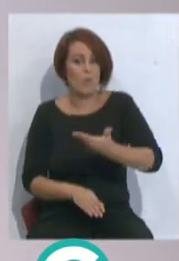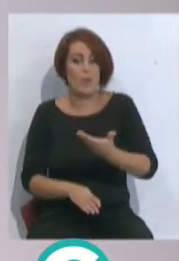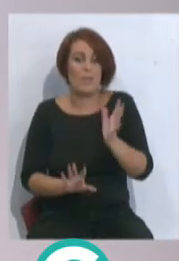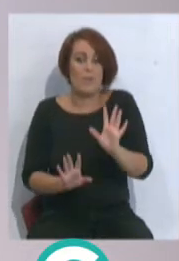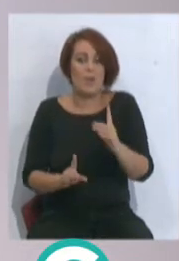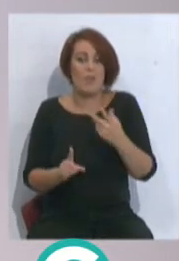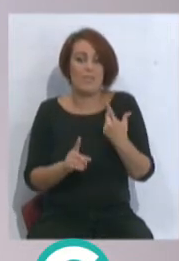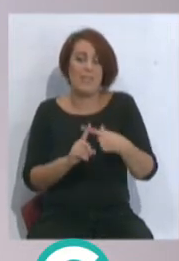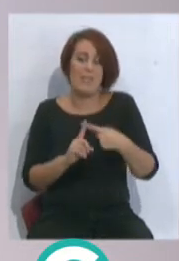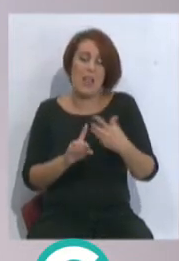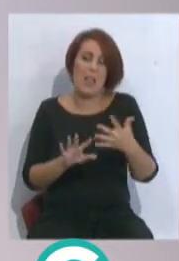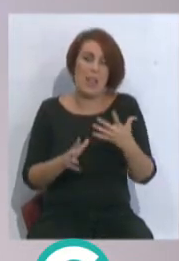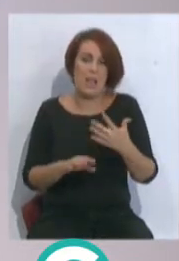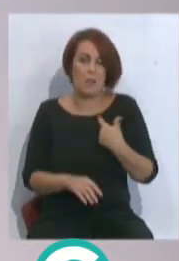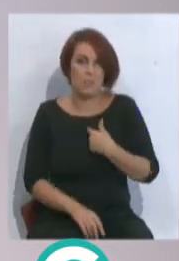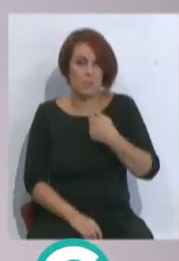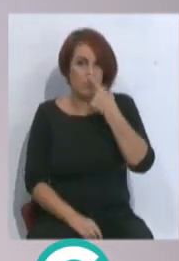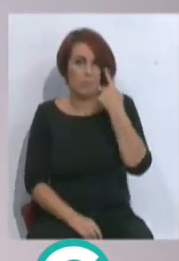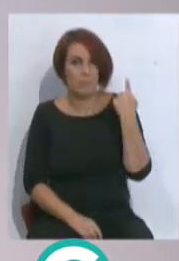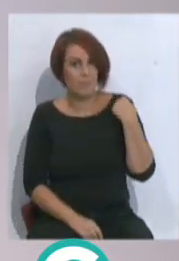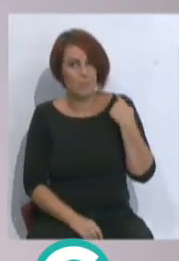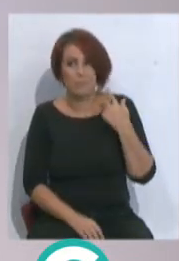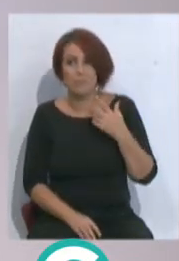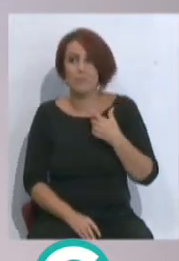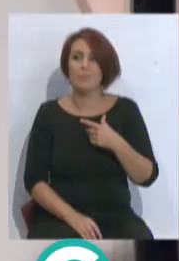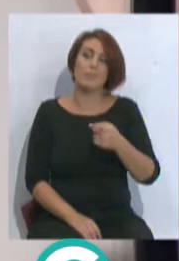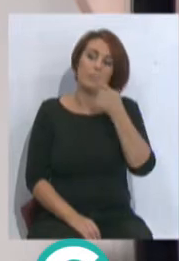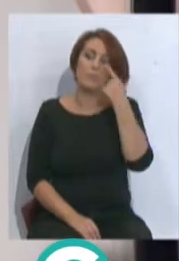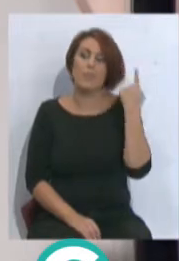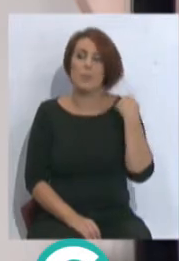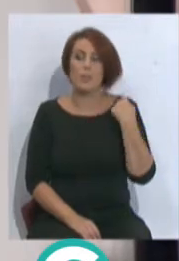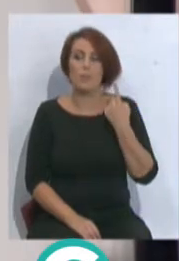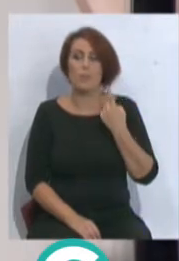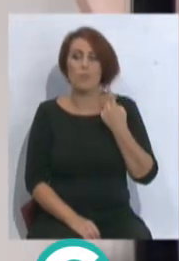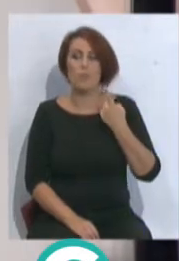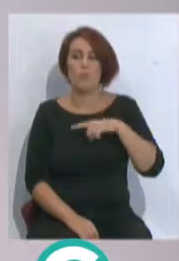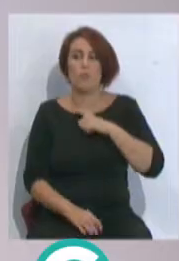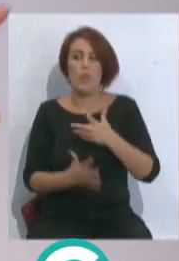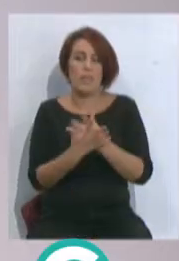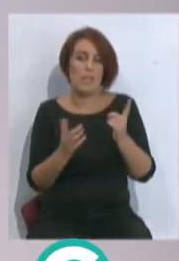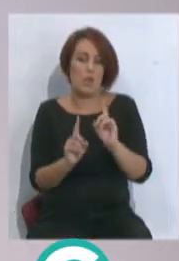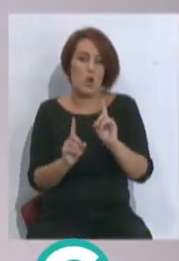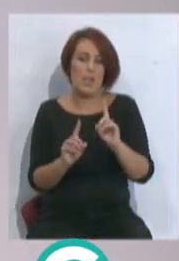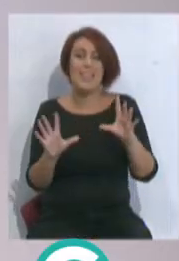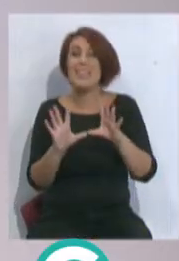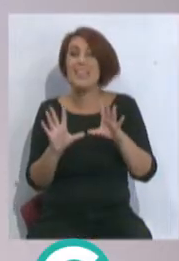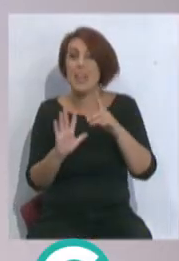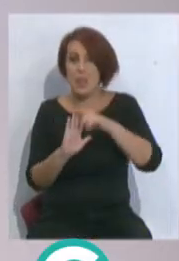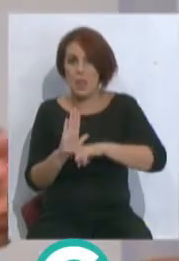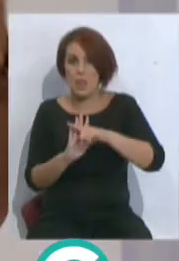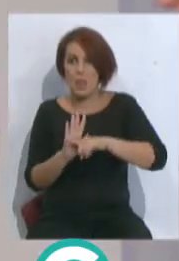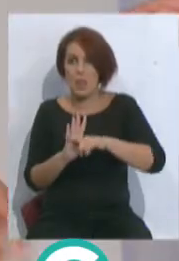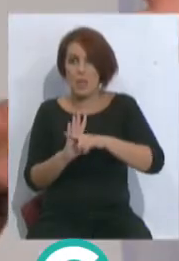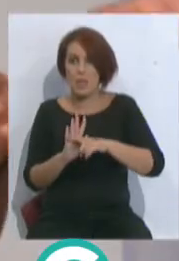de El año pasado no estaba el superentrado, que jugaba muy bien, que Huesca. Y no quedamos el 16, quedamos el 10. O nos sobraba